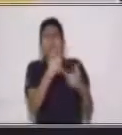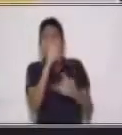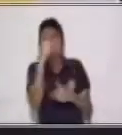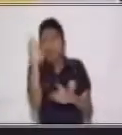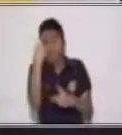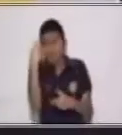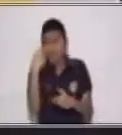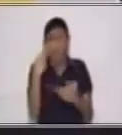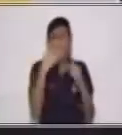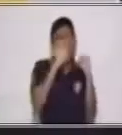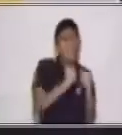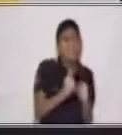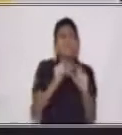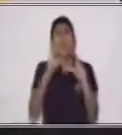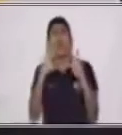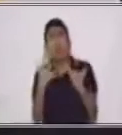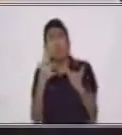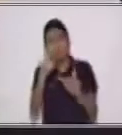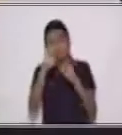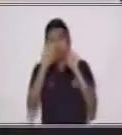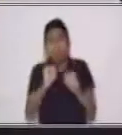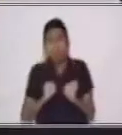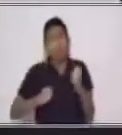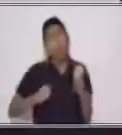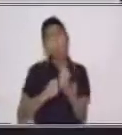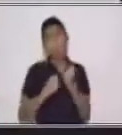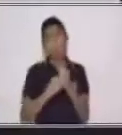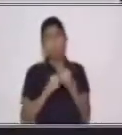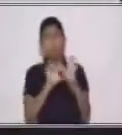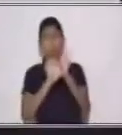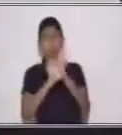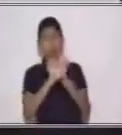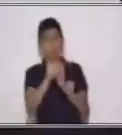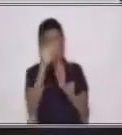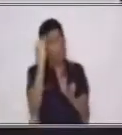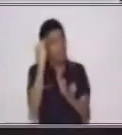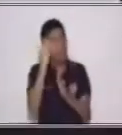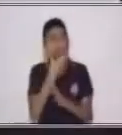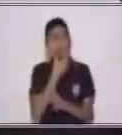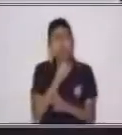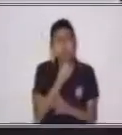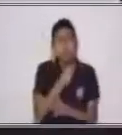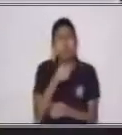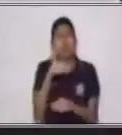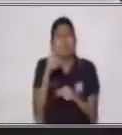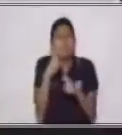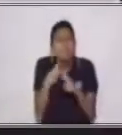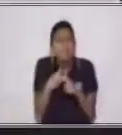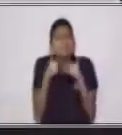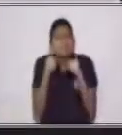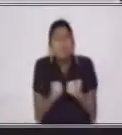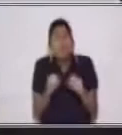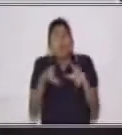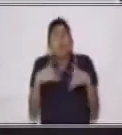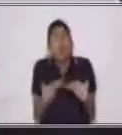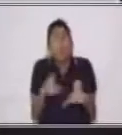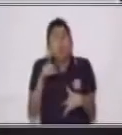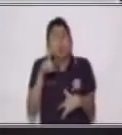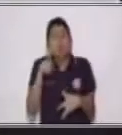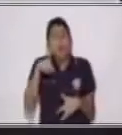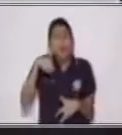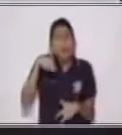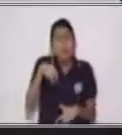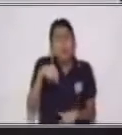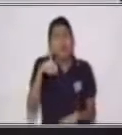dificultades. Por ejemplo, el caminar, porque a ellos les cuesta muchas veces. Y también cuando hay que darles de comer.